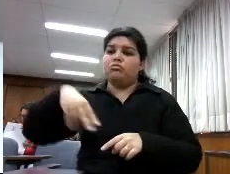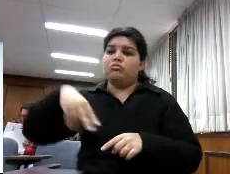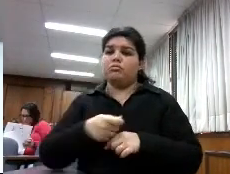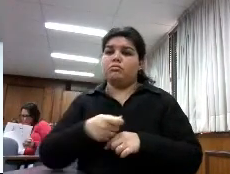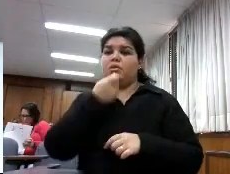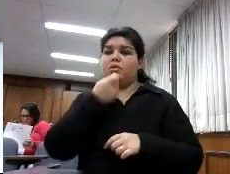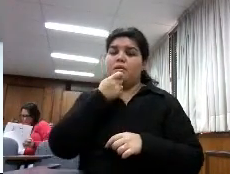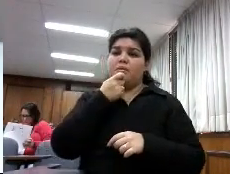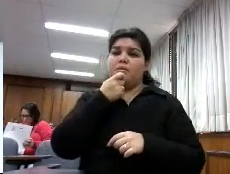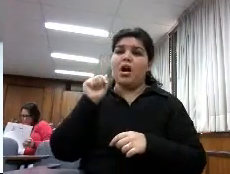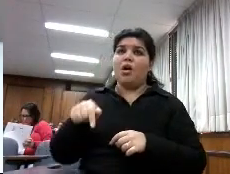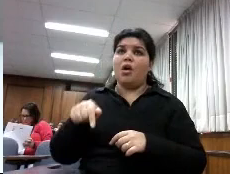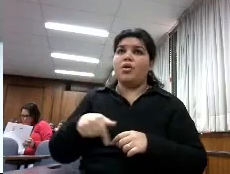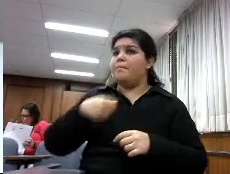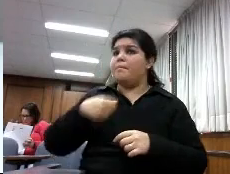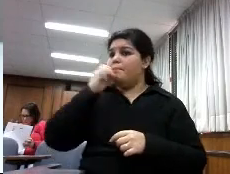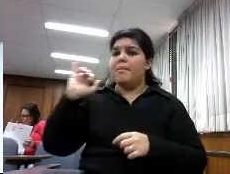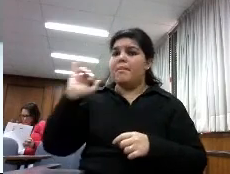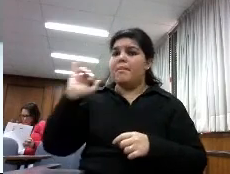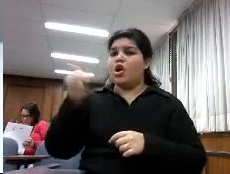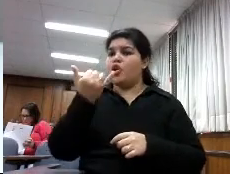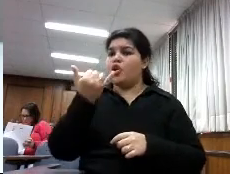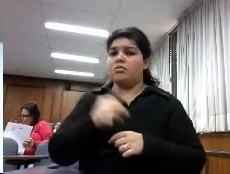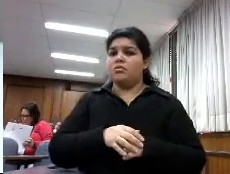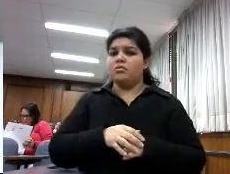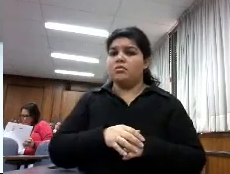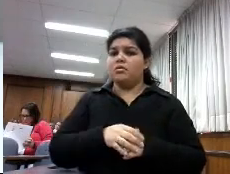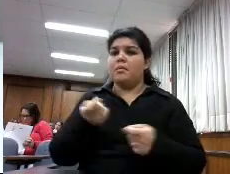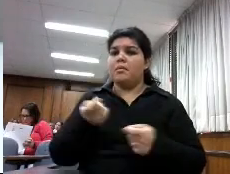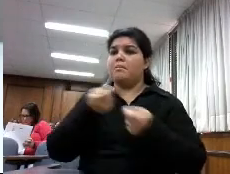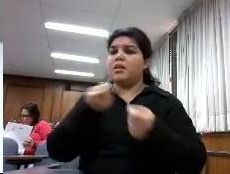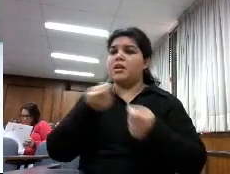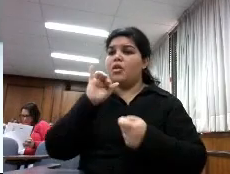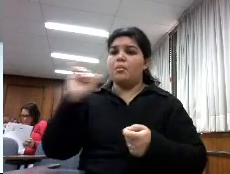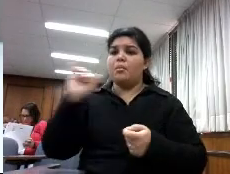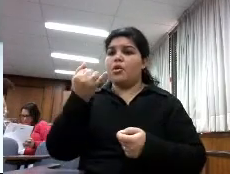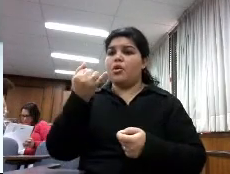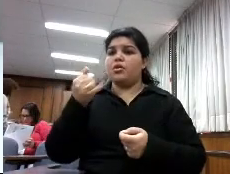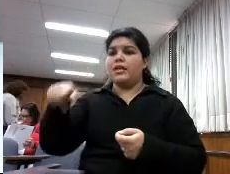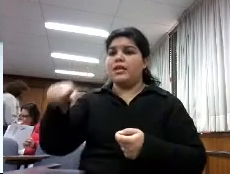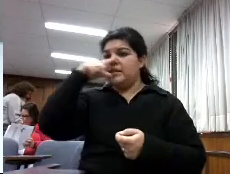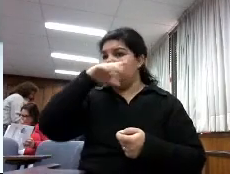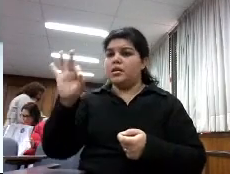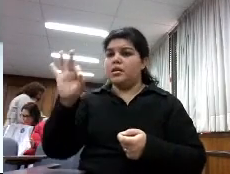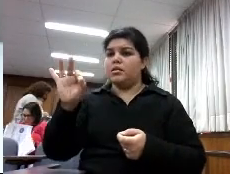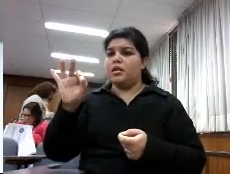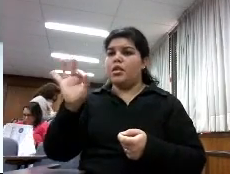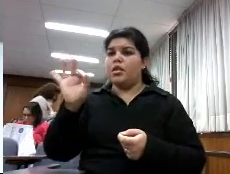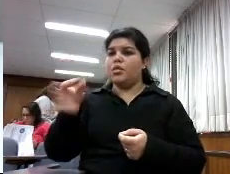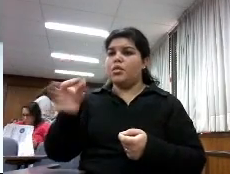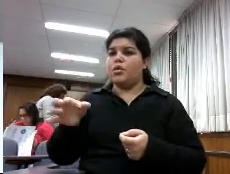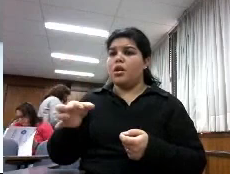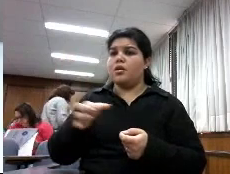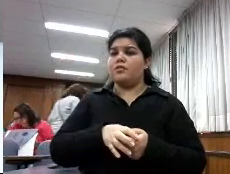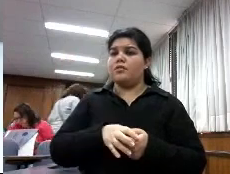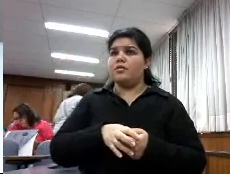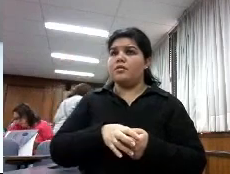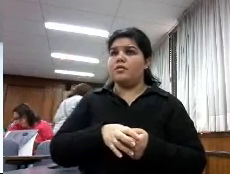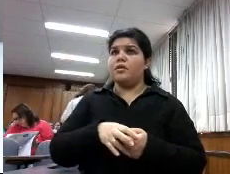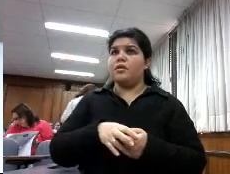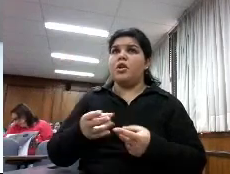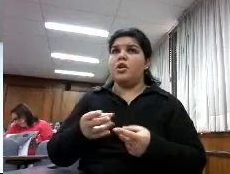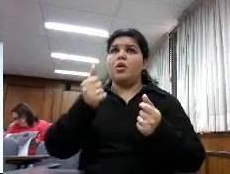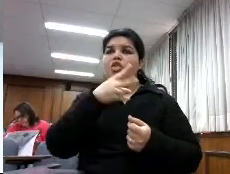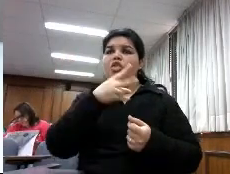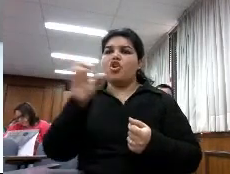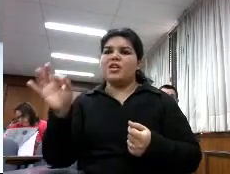ahora mismo es el mejor dispositivo que hay en el mercado te vale 70 dólares sin embargo vas a comprar un cubo y te vale 200 ¿por